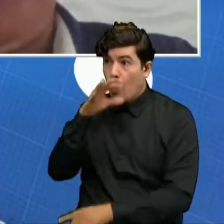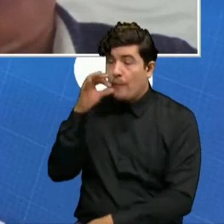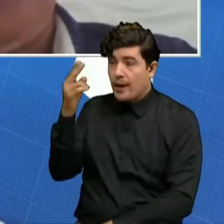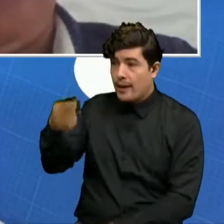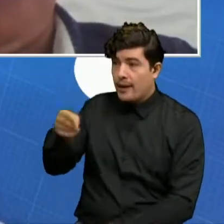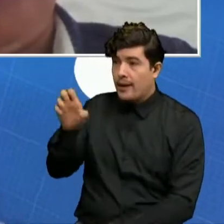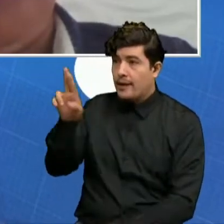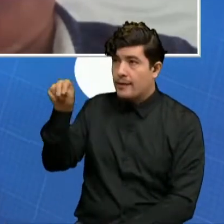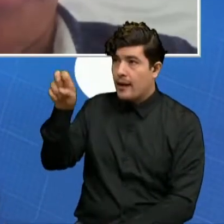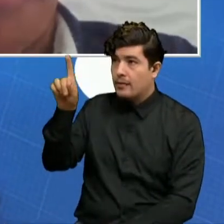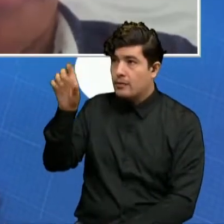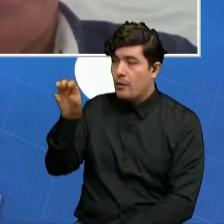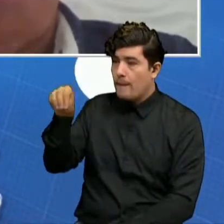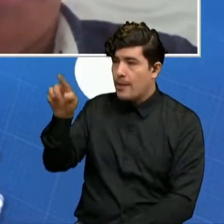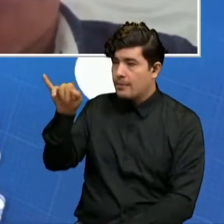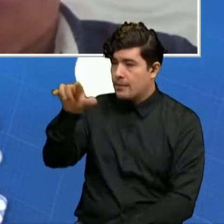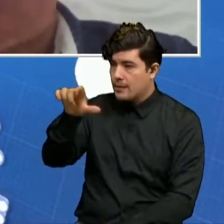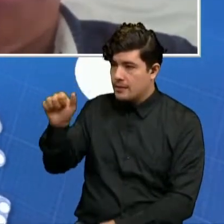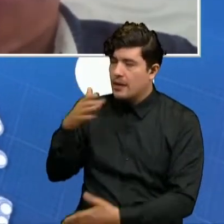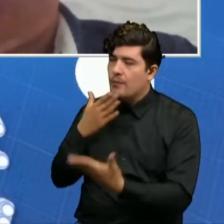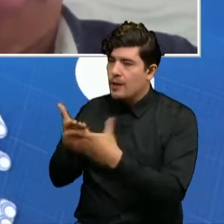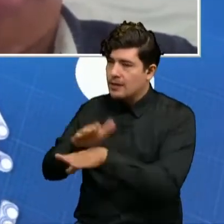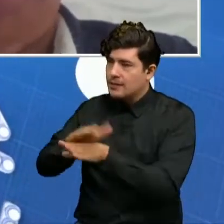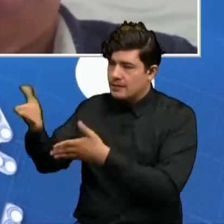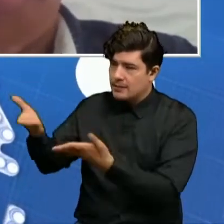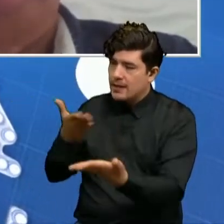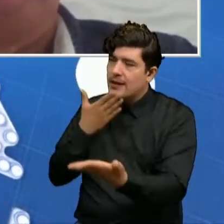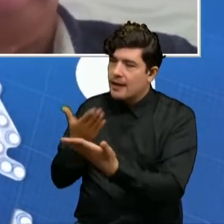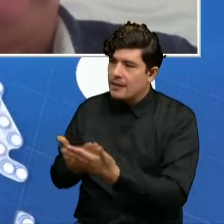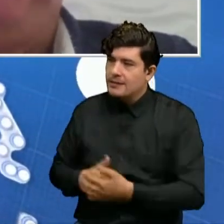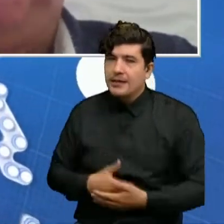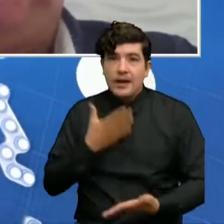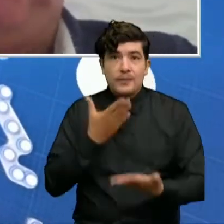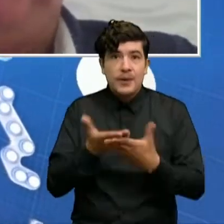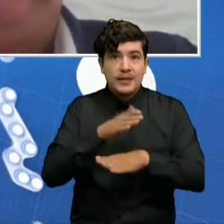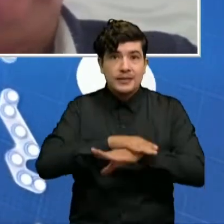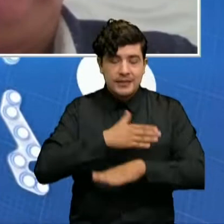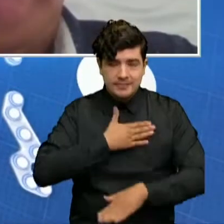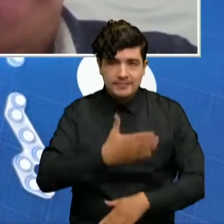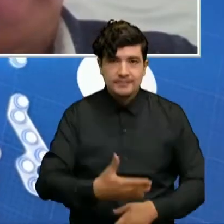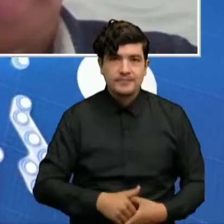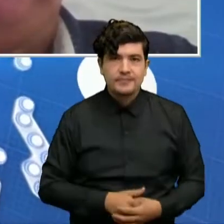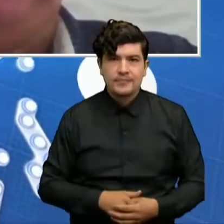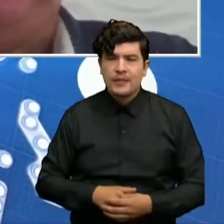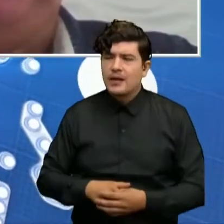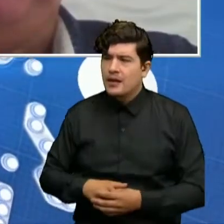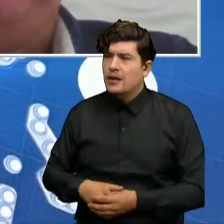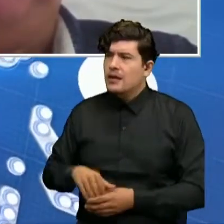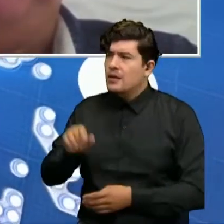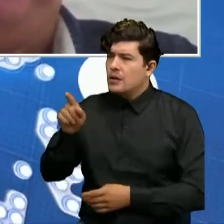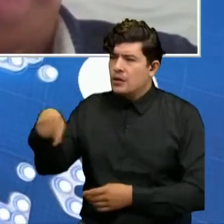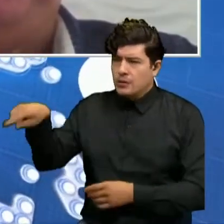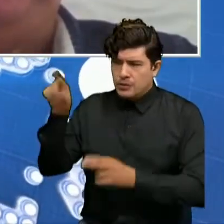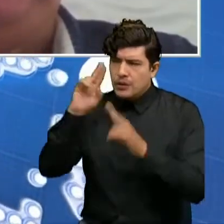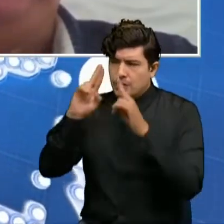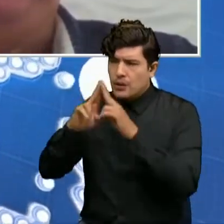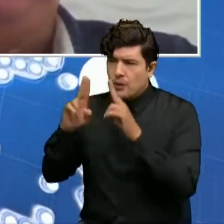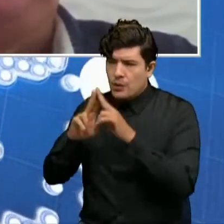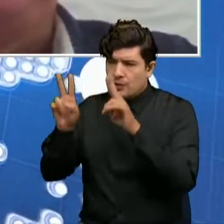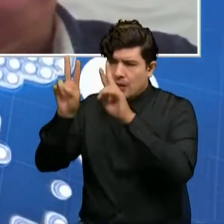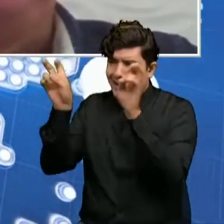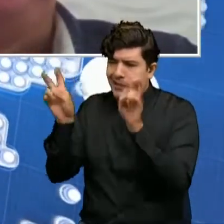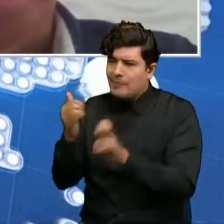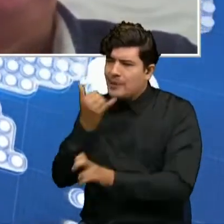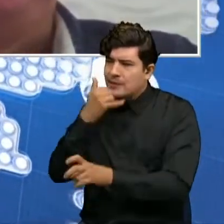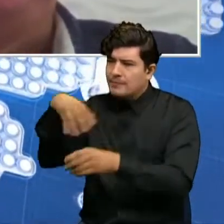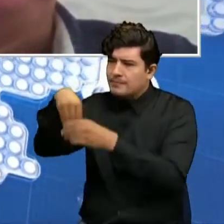estar a esta hora con nosotros. Sergio, buenas tardes, a la orden. Muchas gracias. Hernando, usted es conocedor de este tipo de temas, ¿cuál es la situación que